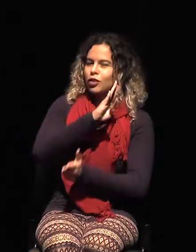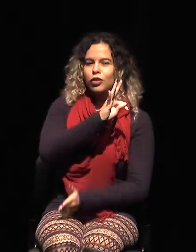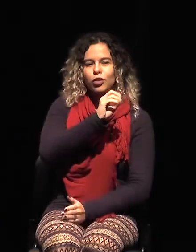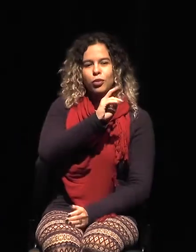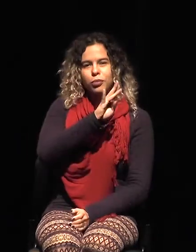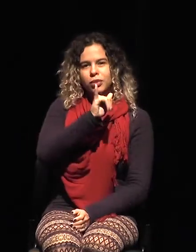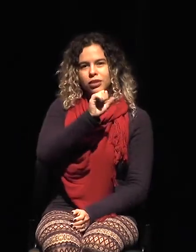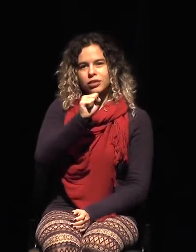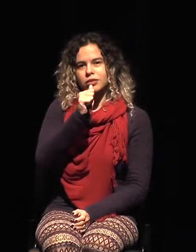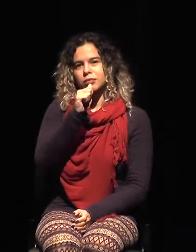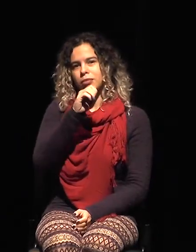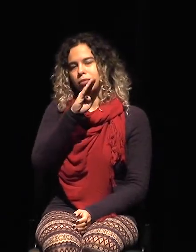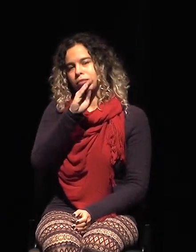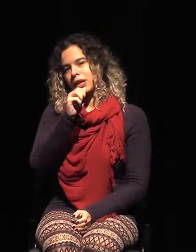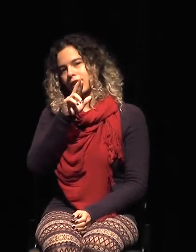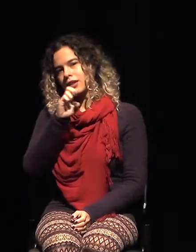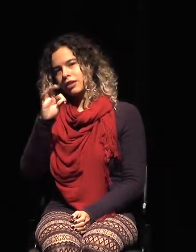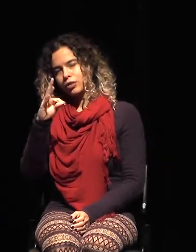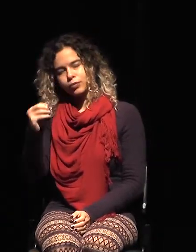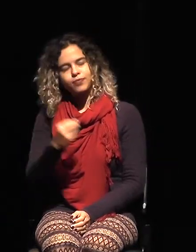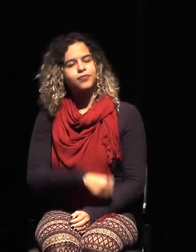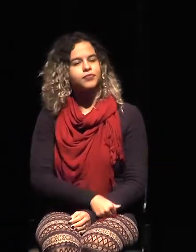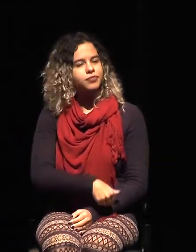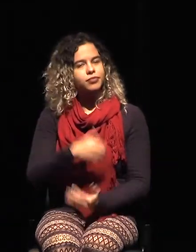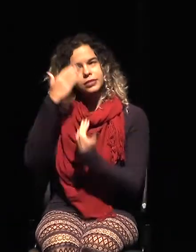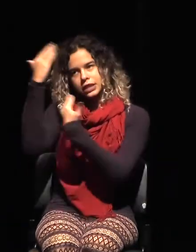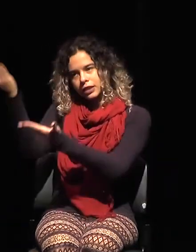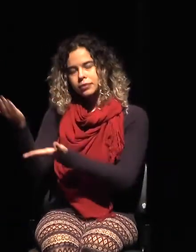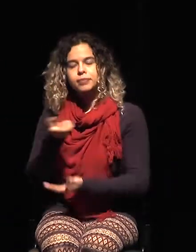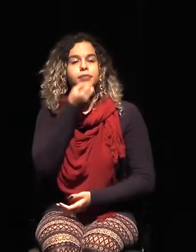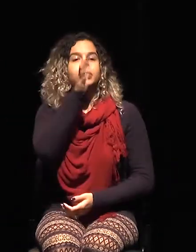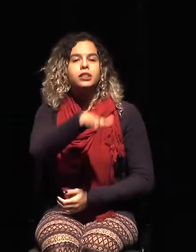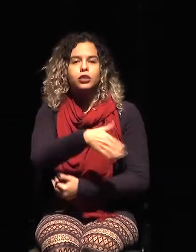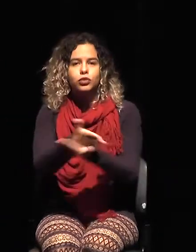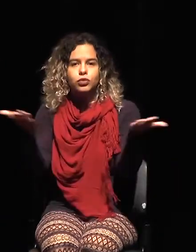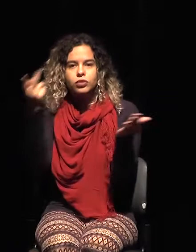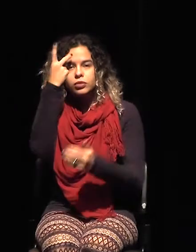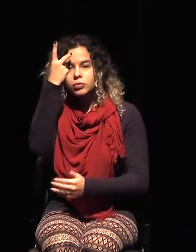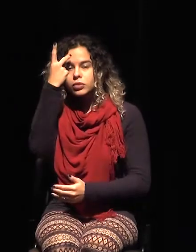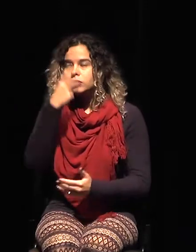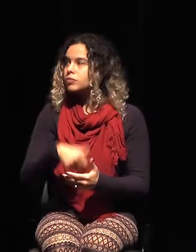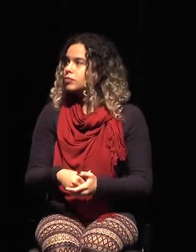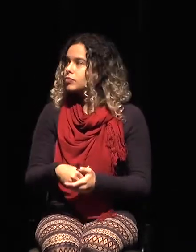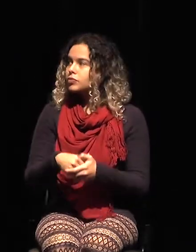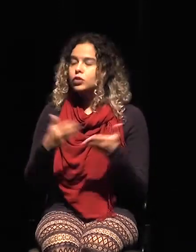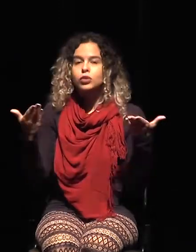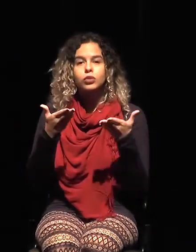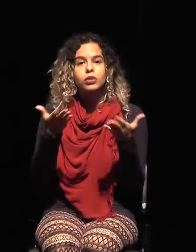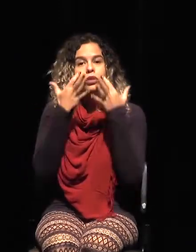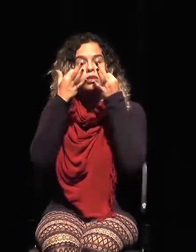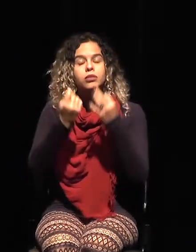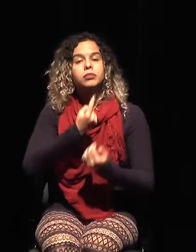Buenas tardes a todos que estamos aquí en Sao Paulo. Primeramente, lo siguiente.